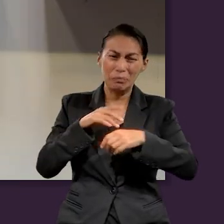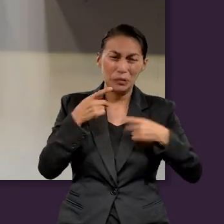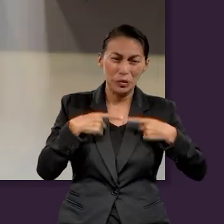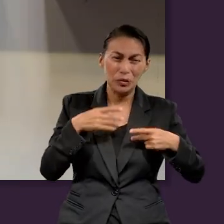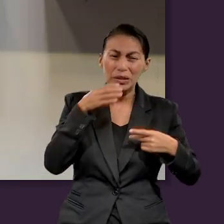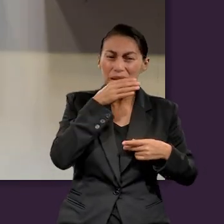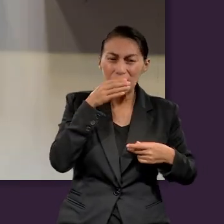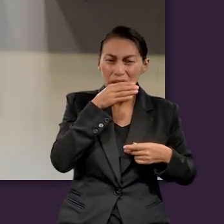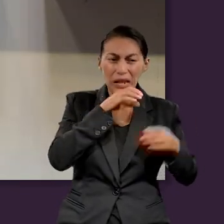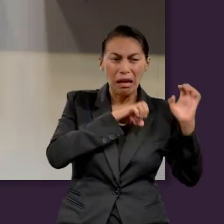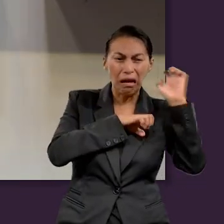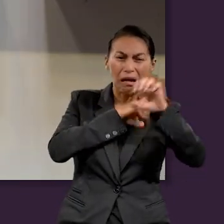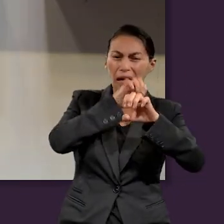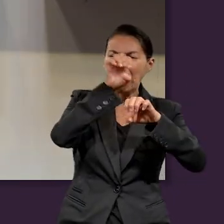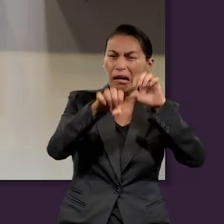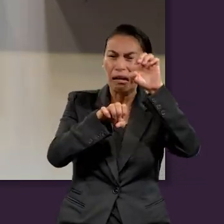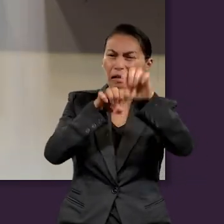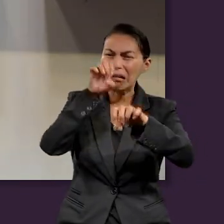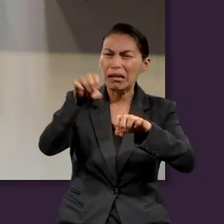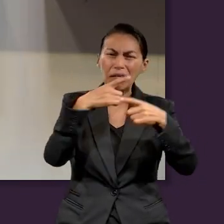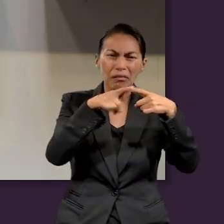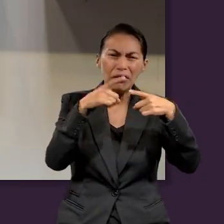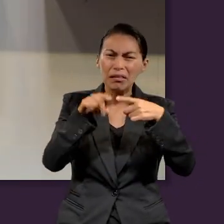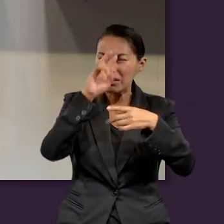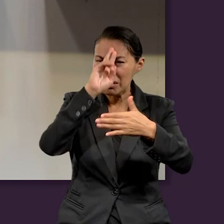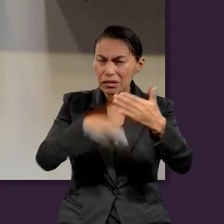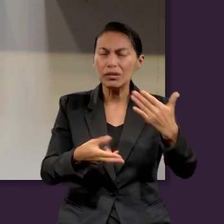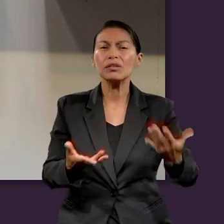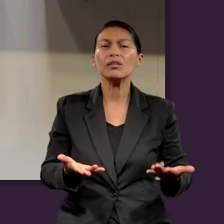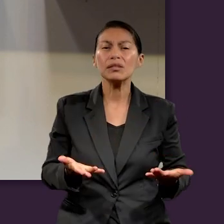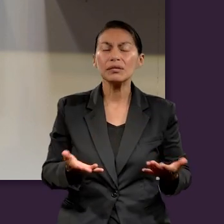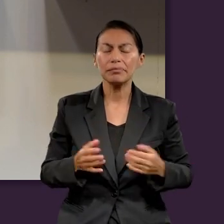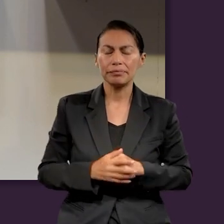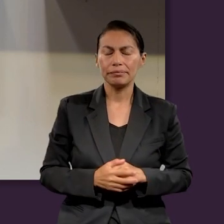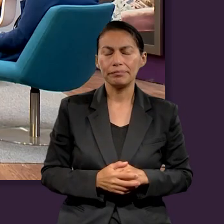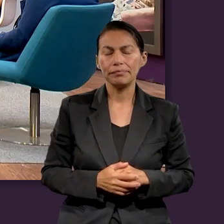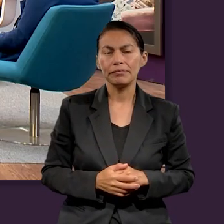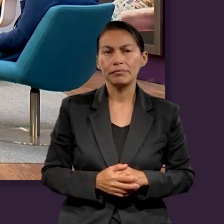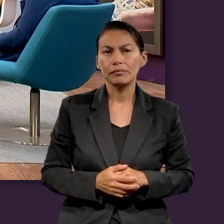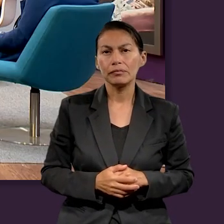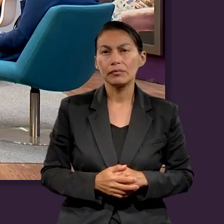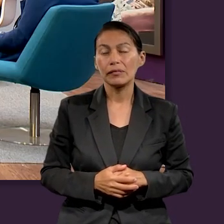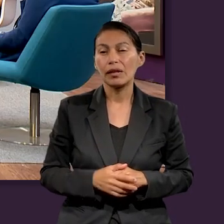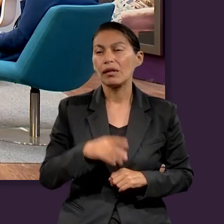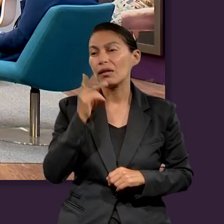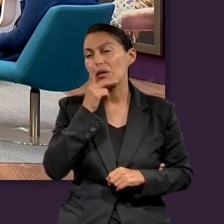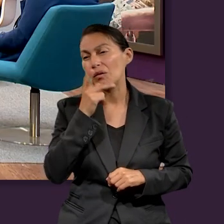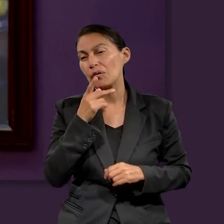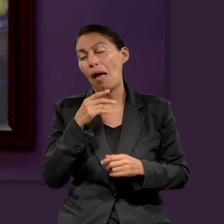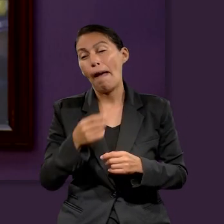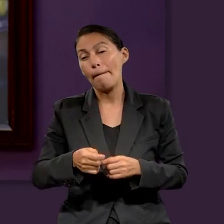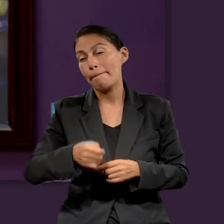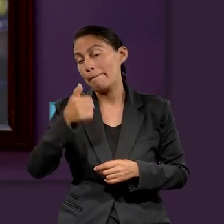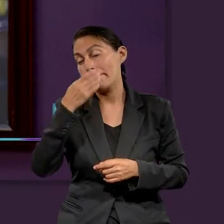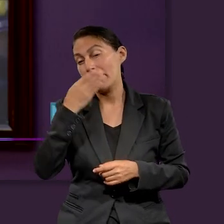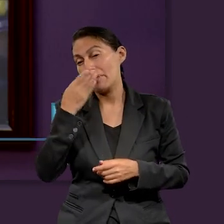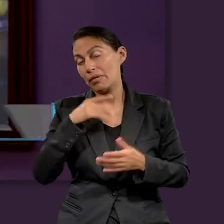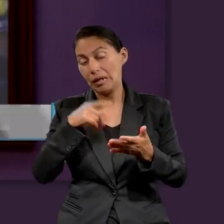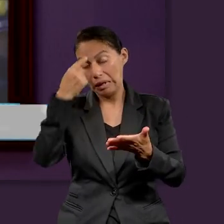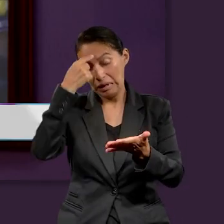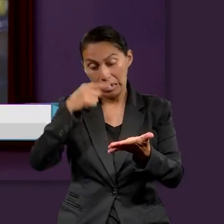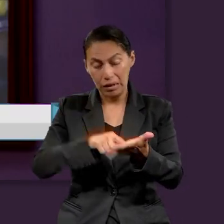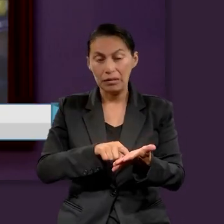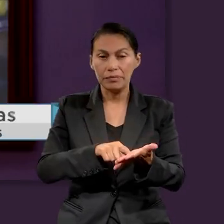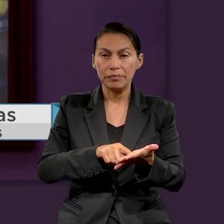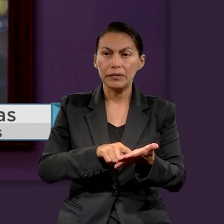más cristianos y no importa la religión que sea? Pues, Pastor, en sí, ¿qué sería seguir lo que dice la Biblia? En el